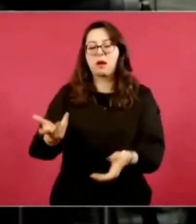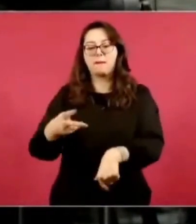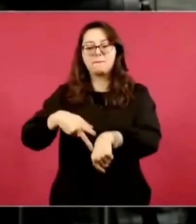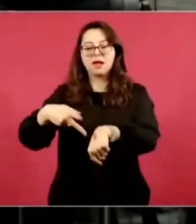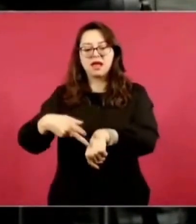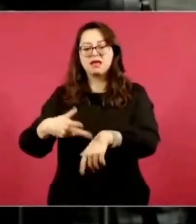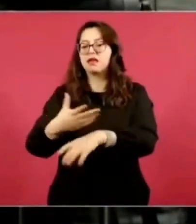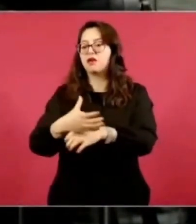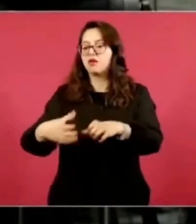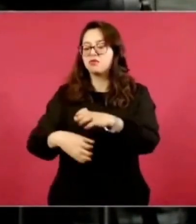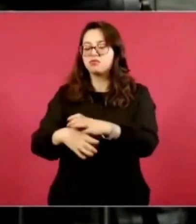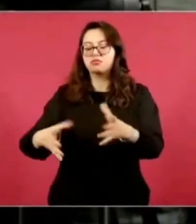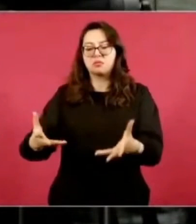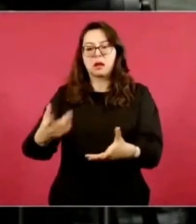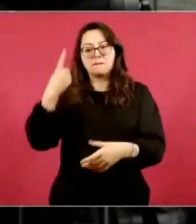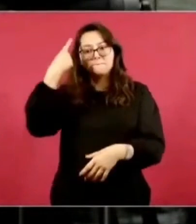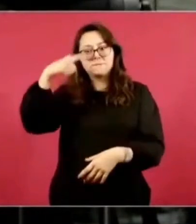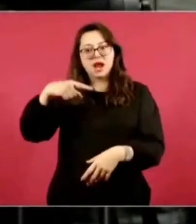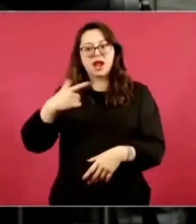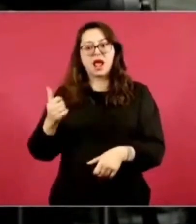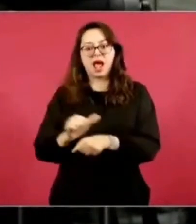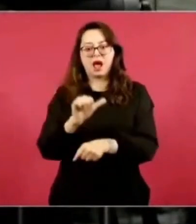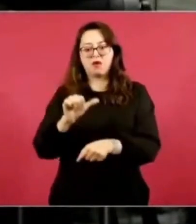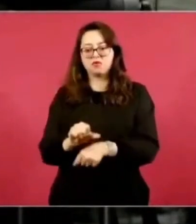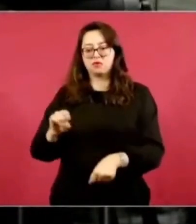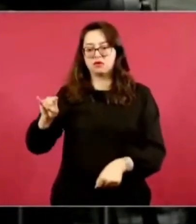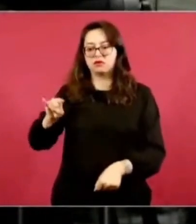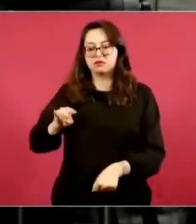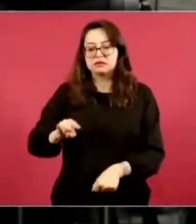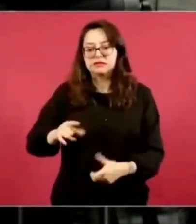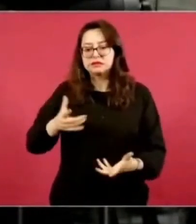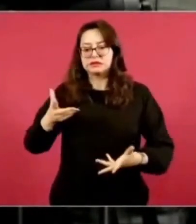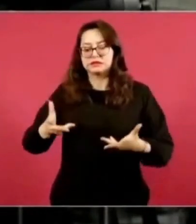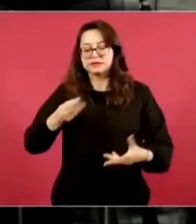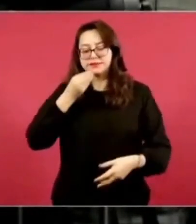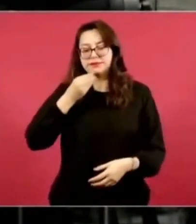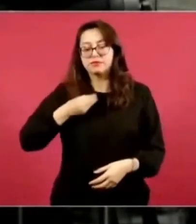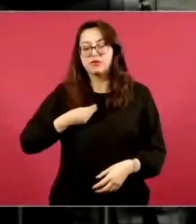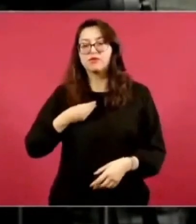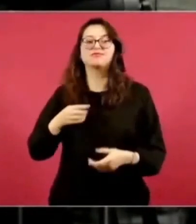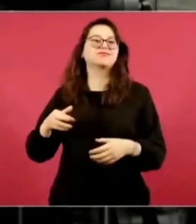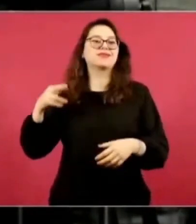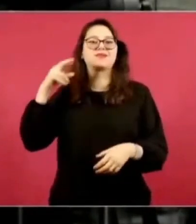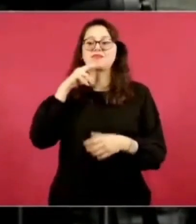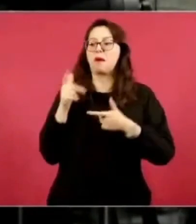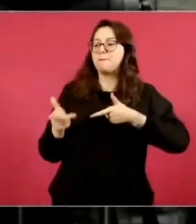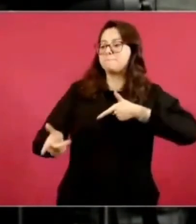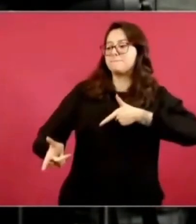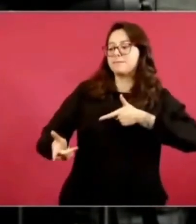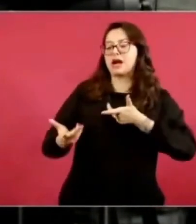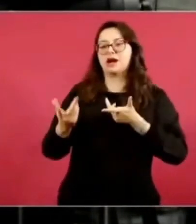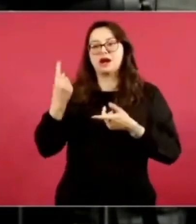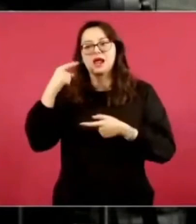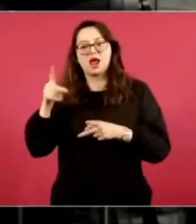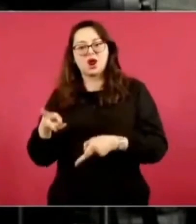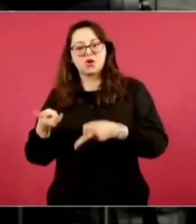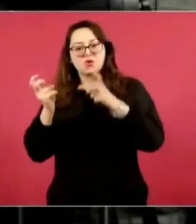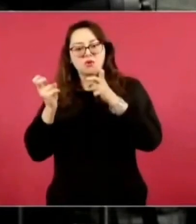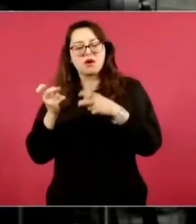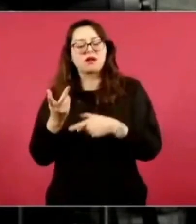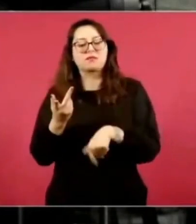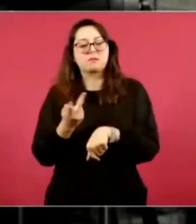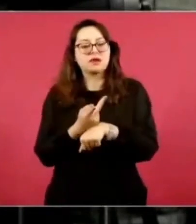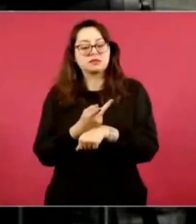largas, al momento que ocurre no hay ninguna autoridad presente para evitarlo. ¿Se podría implementar mayor seguridad,